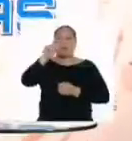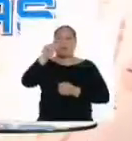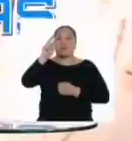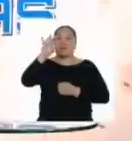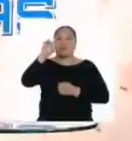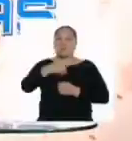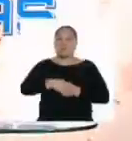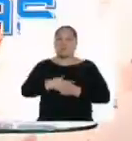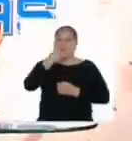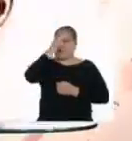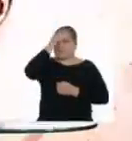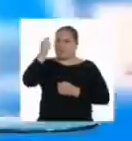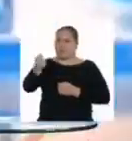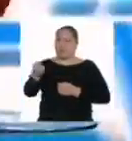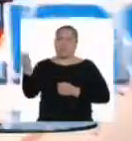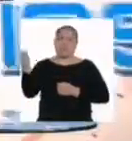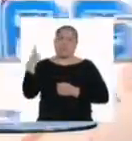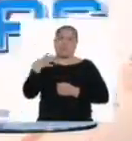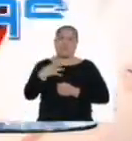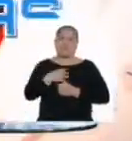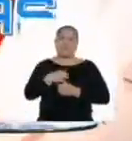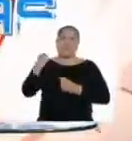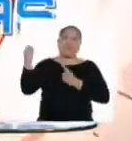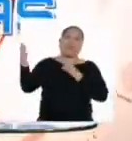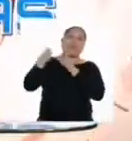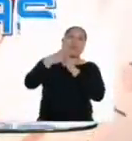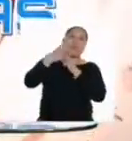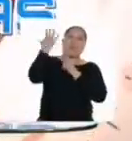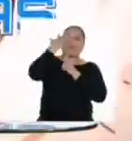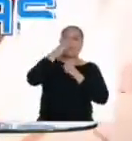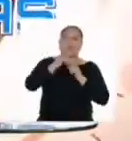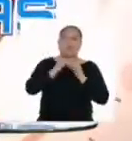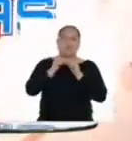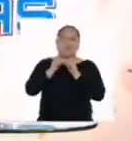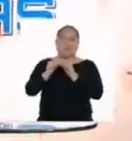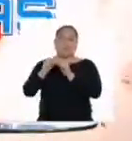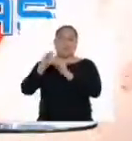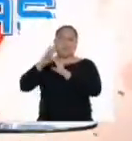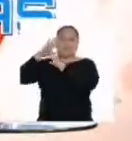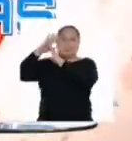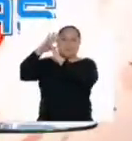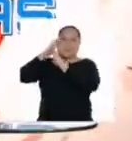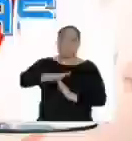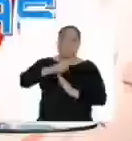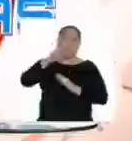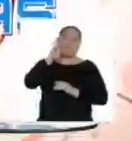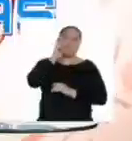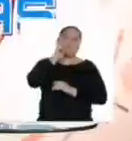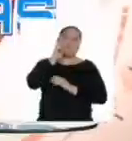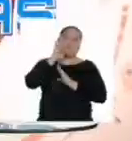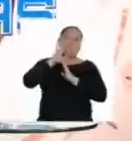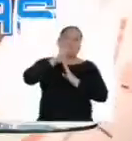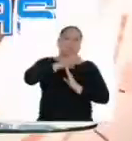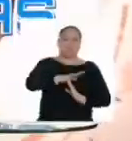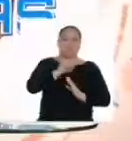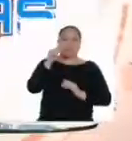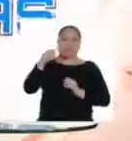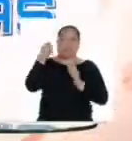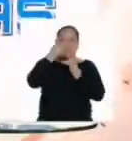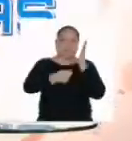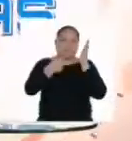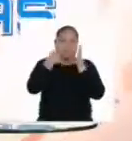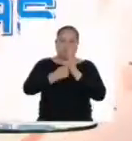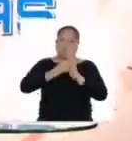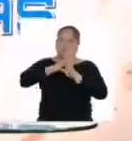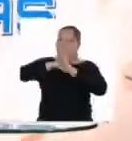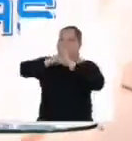con la compositora de Me Gritaron Negra en que seguiremos combatiendo el racismo, algo contra lo que ella luchó durante décadas. Y